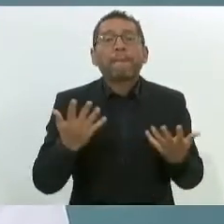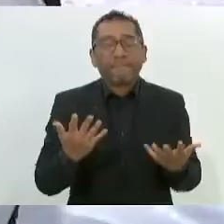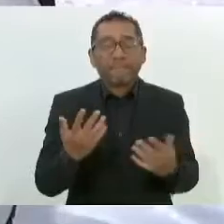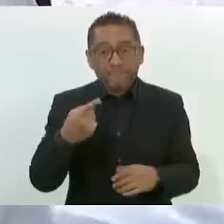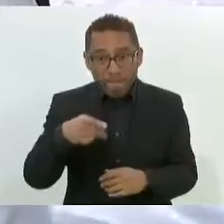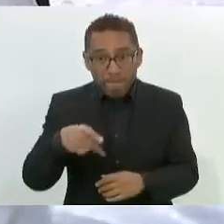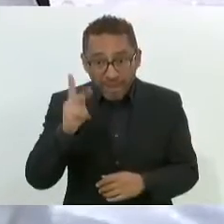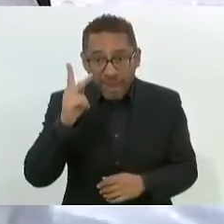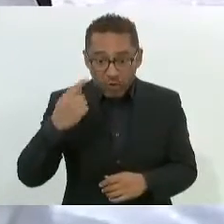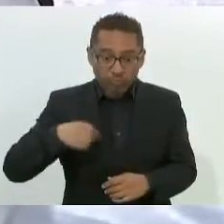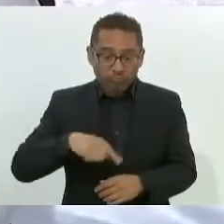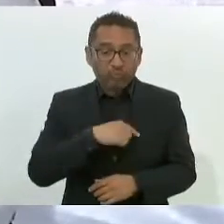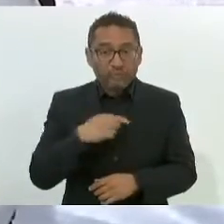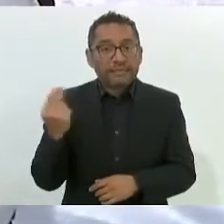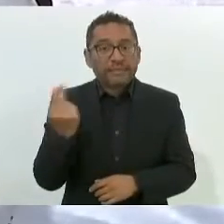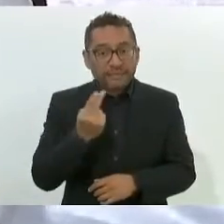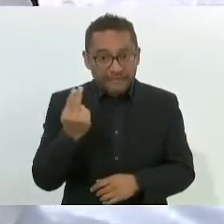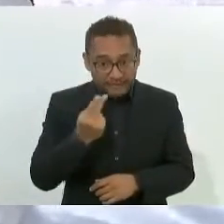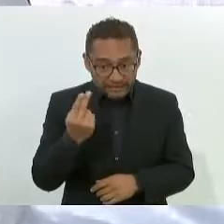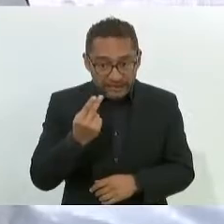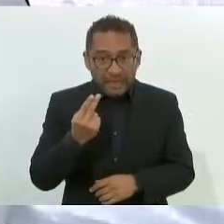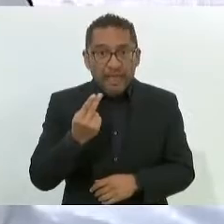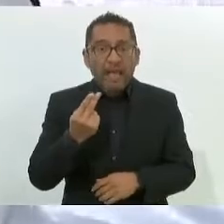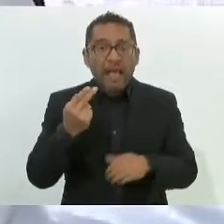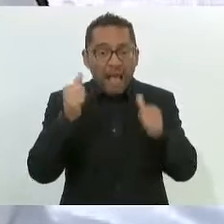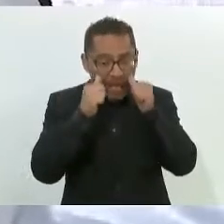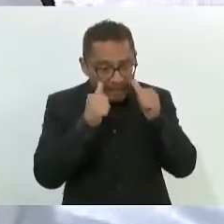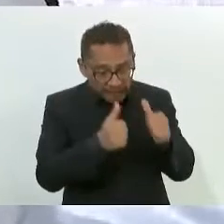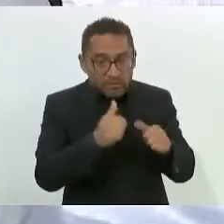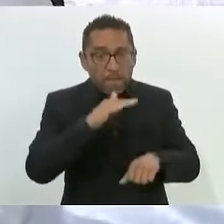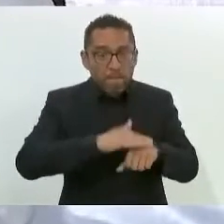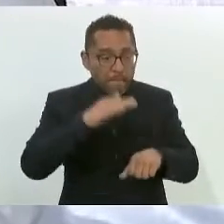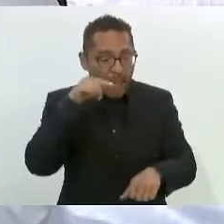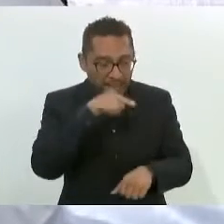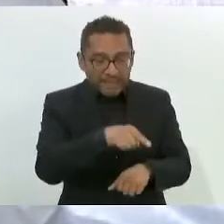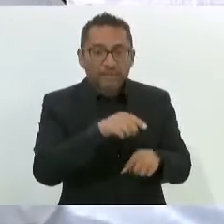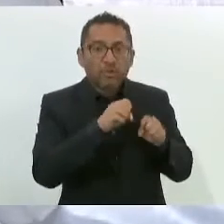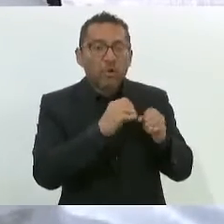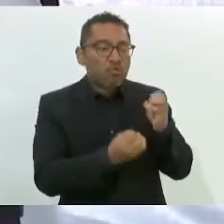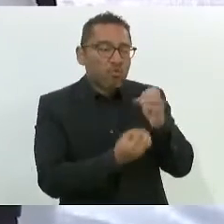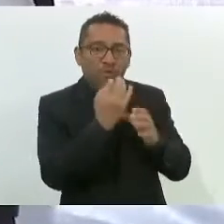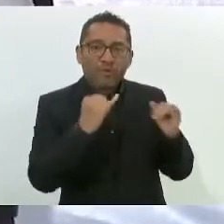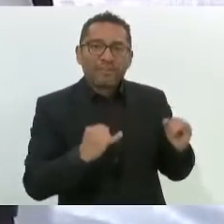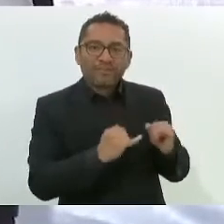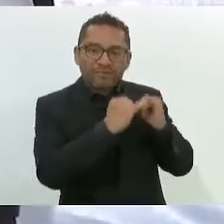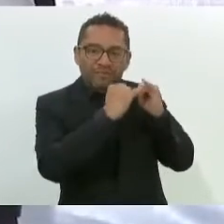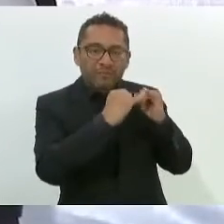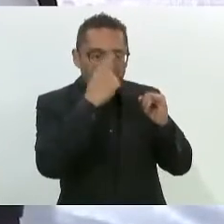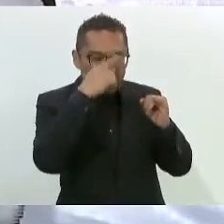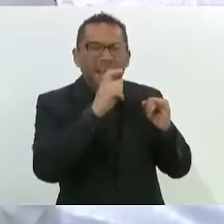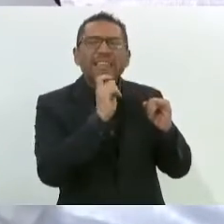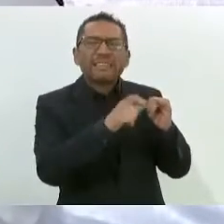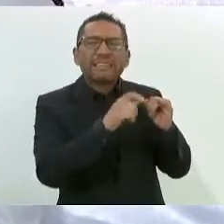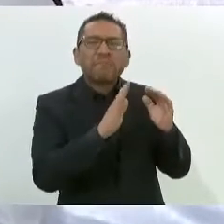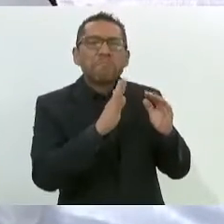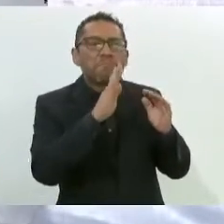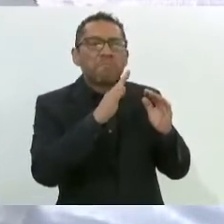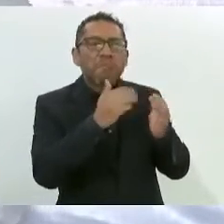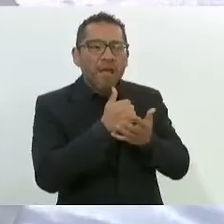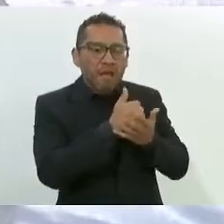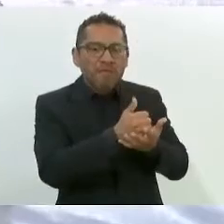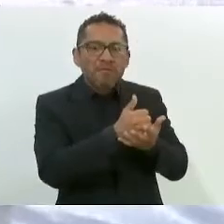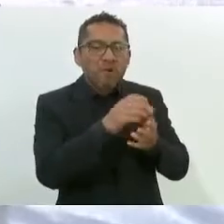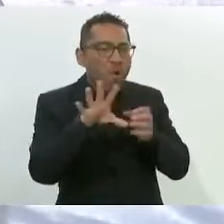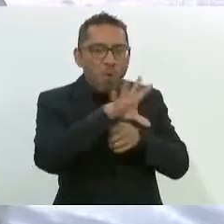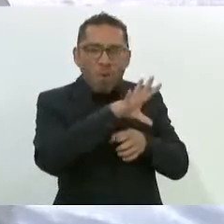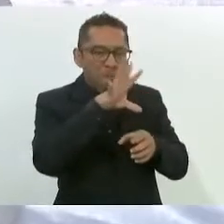más atención en estos centros integrales, invertirle a esta importantísima